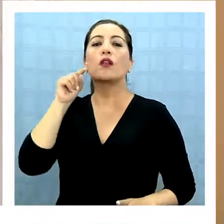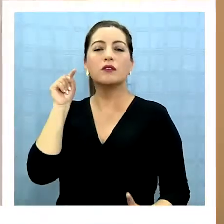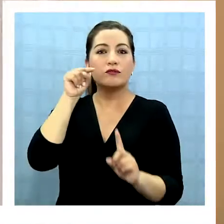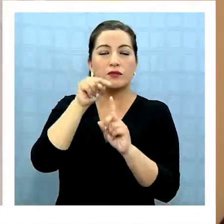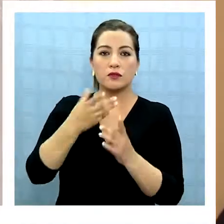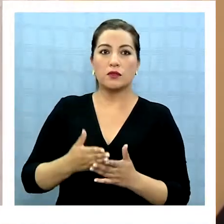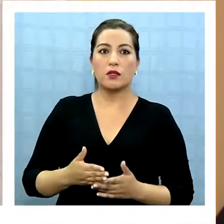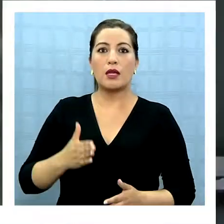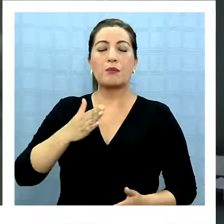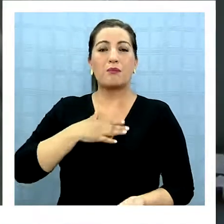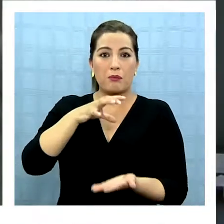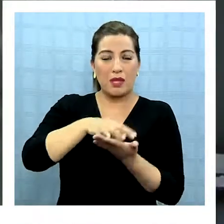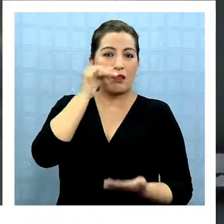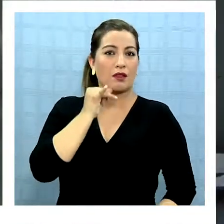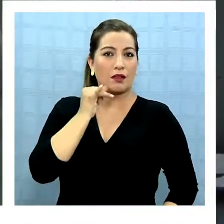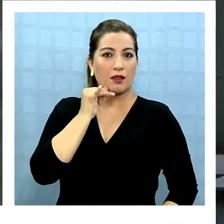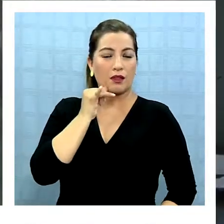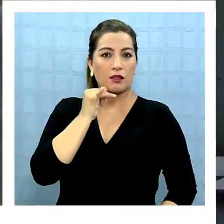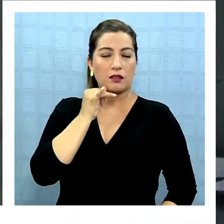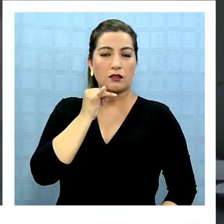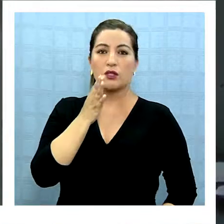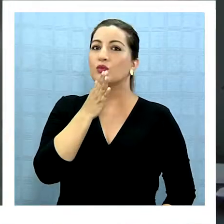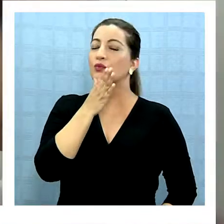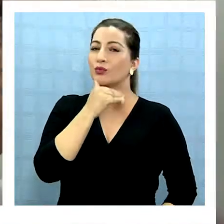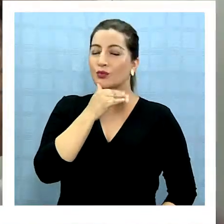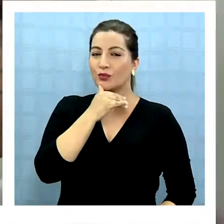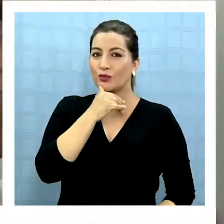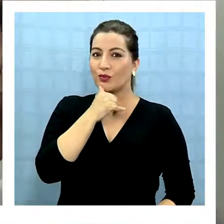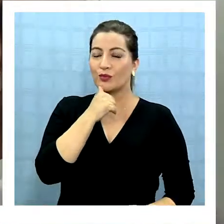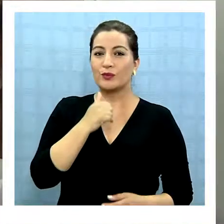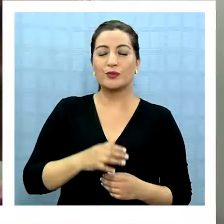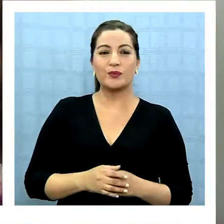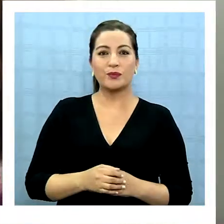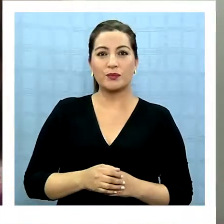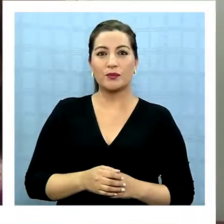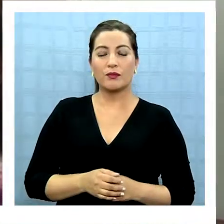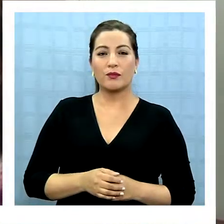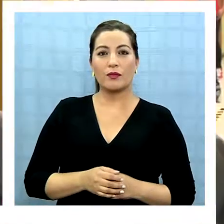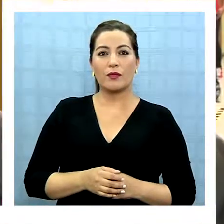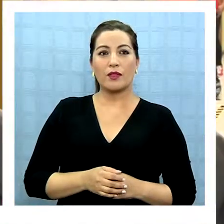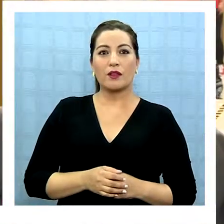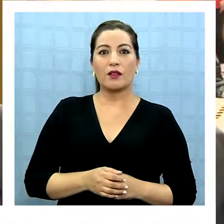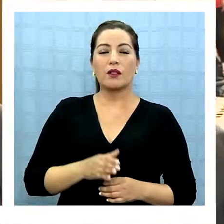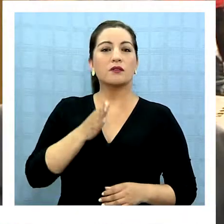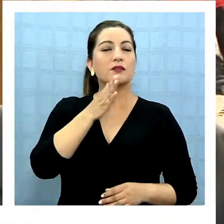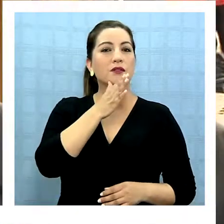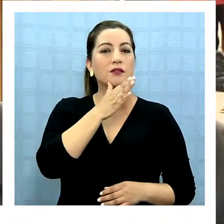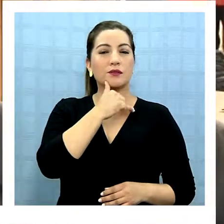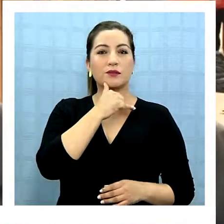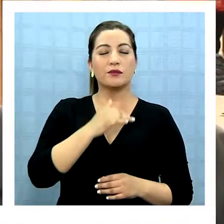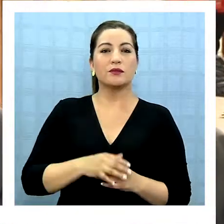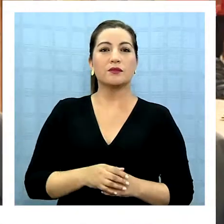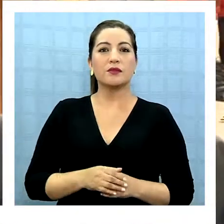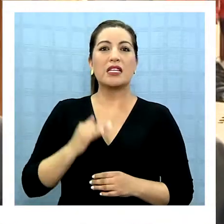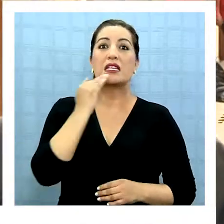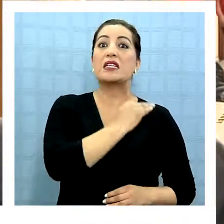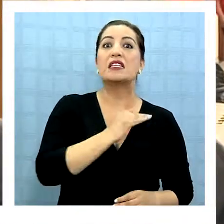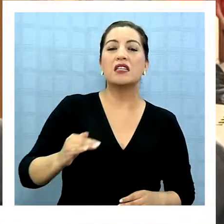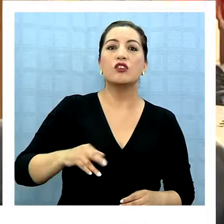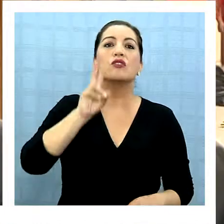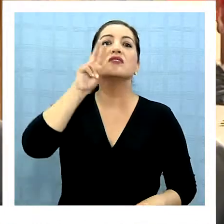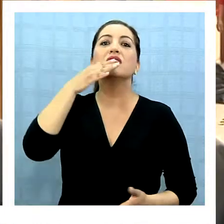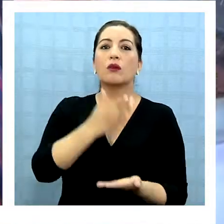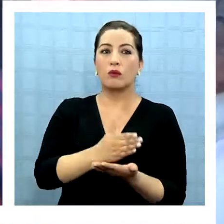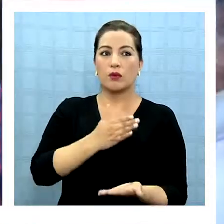mensaje? Nuestra región no va a ocurrir de que niños